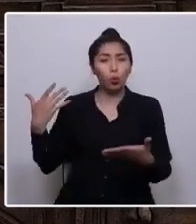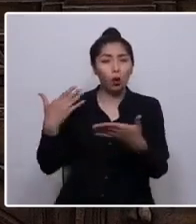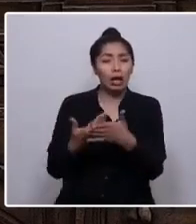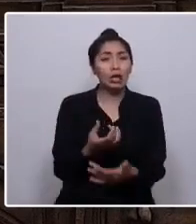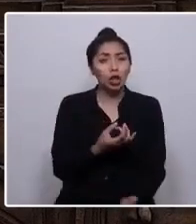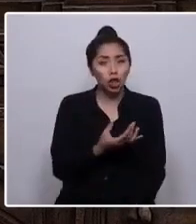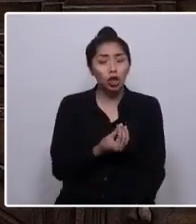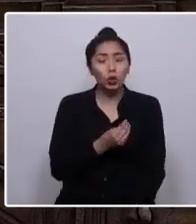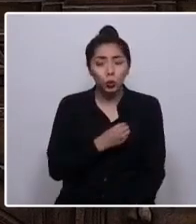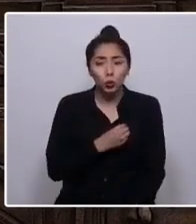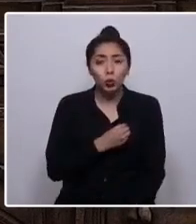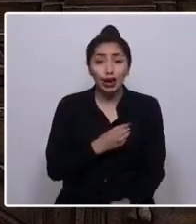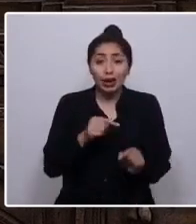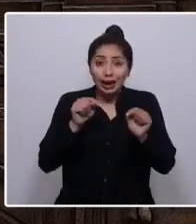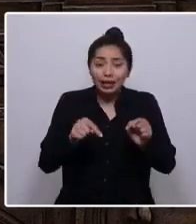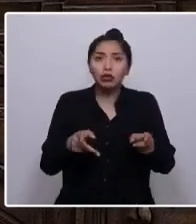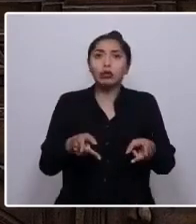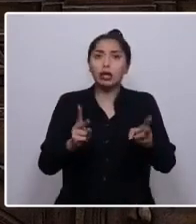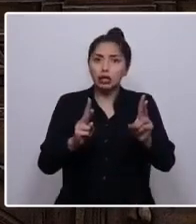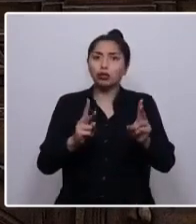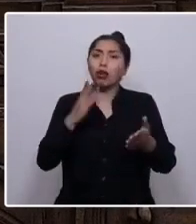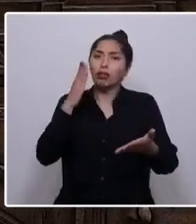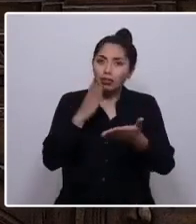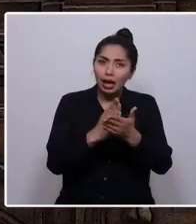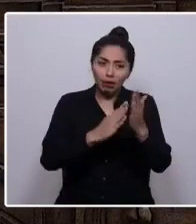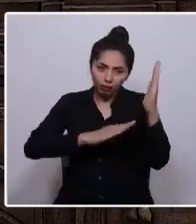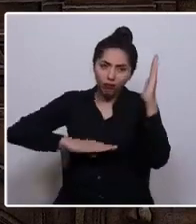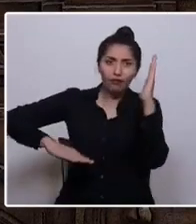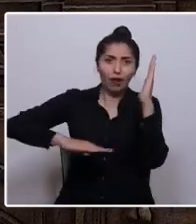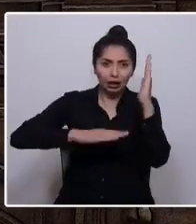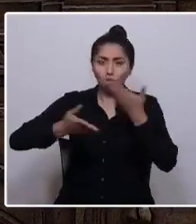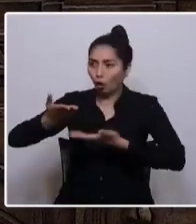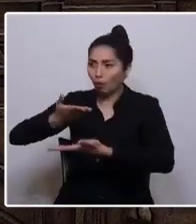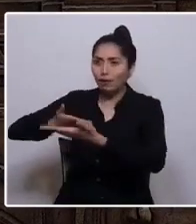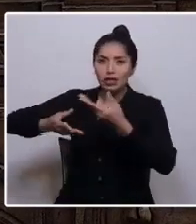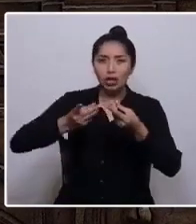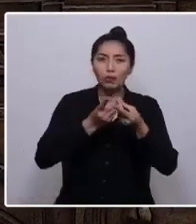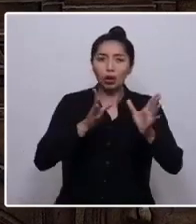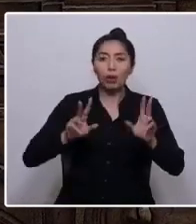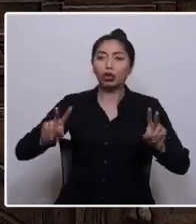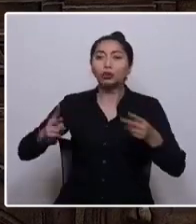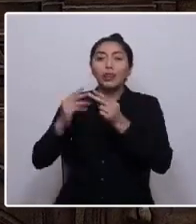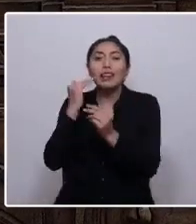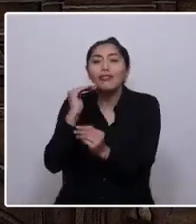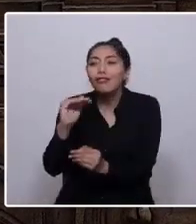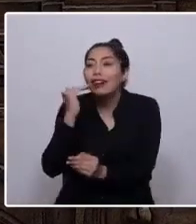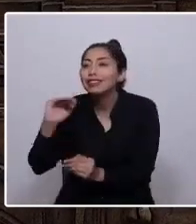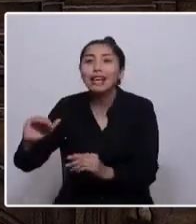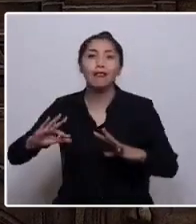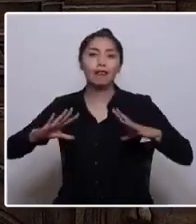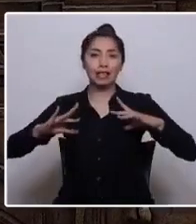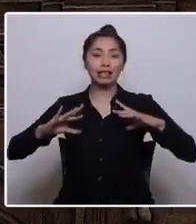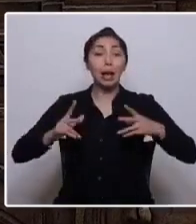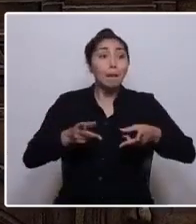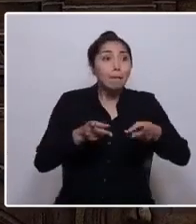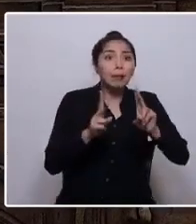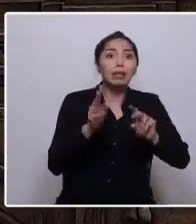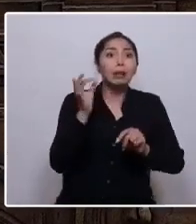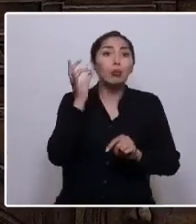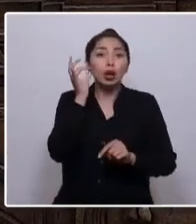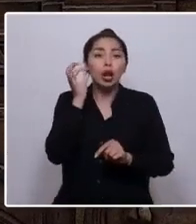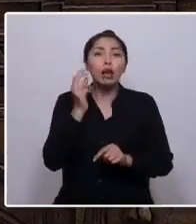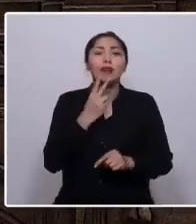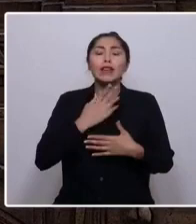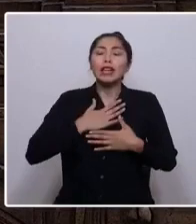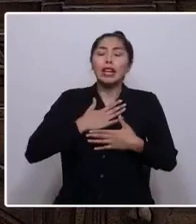entonces estos derechos los que funden la convivencia democrática para construir infancias felices. Que nos permita a las mujeres vivir libres de